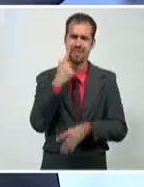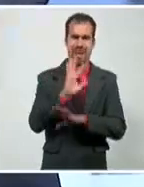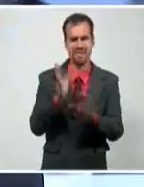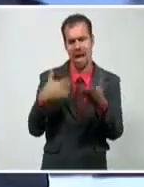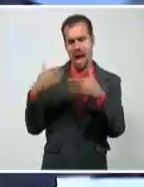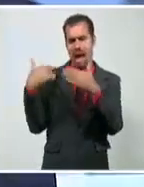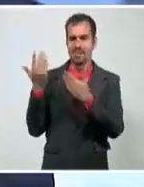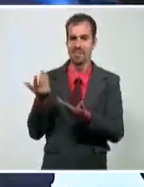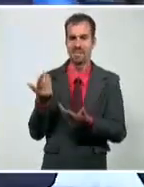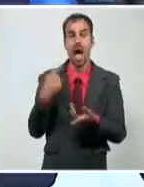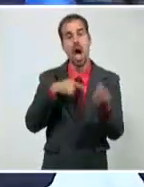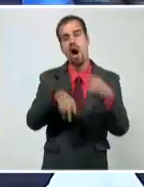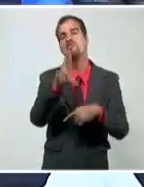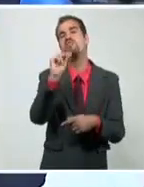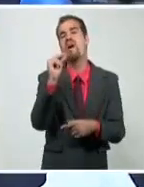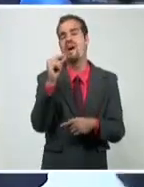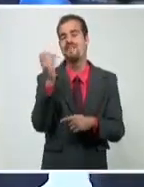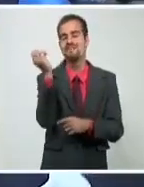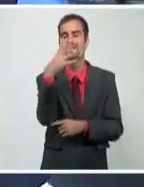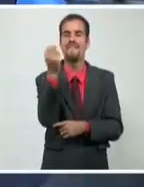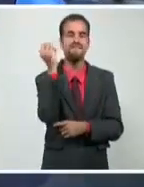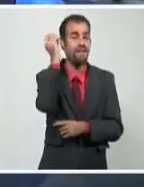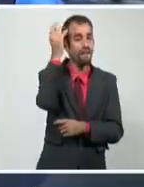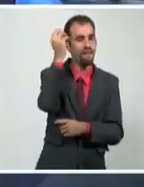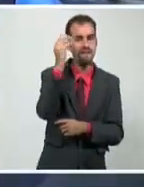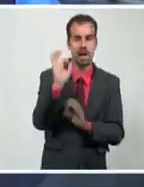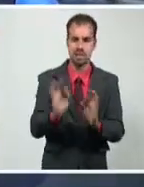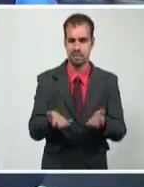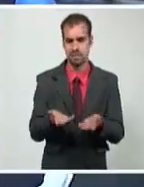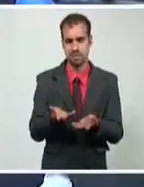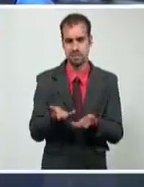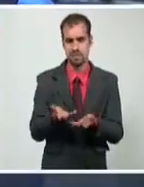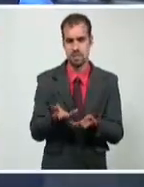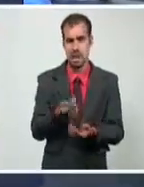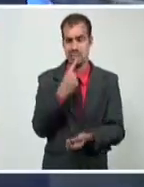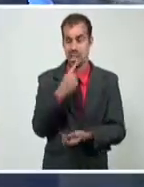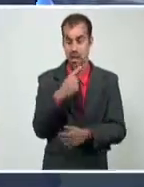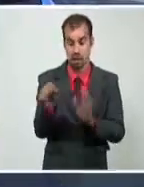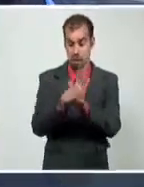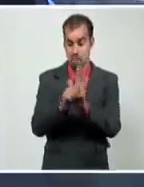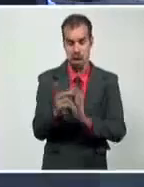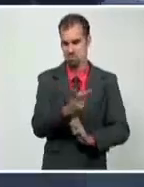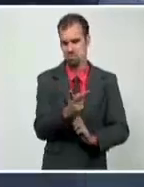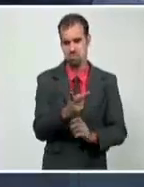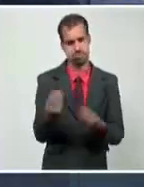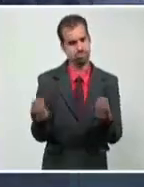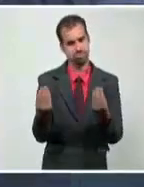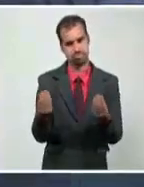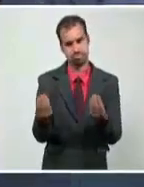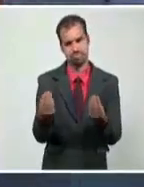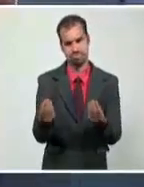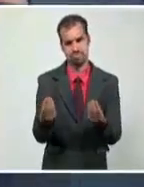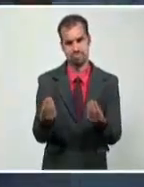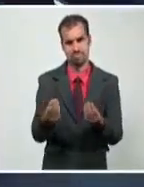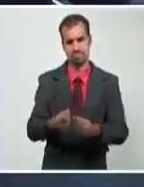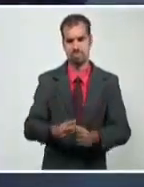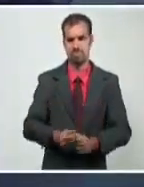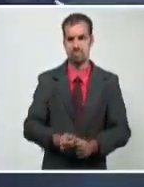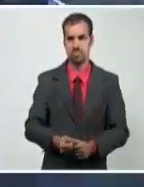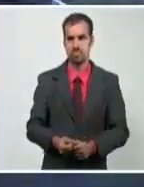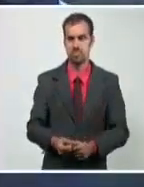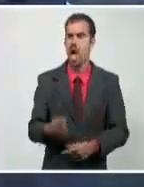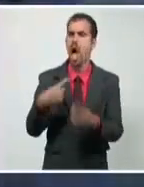viene con esta nueva colapso de dos hospitales en Santiago de Cuba. Hay canales que están afirmando incluso